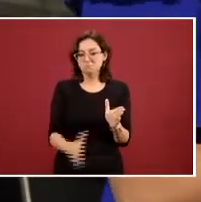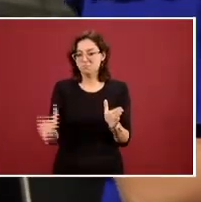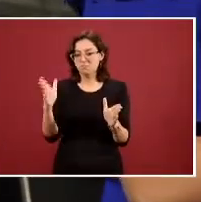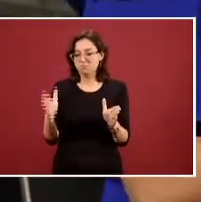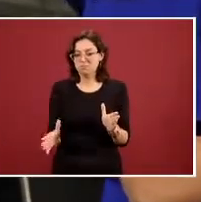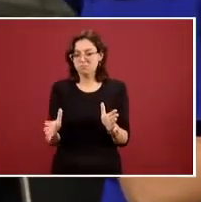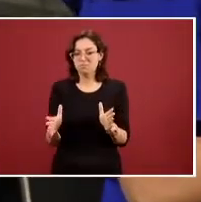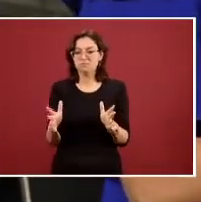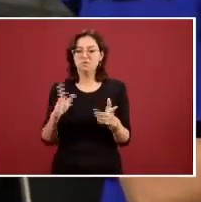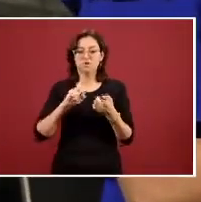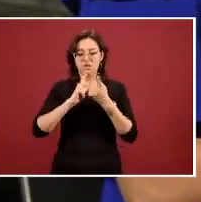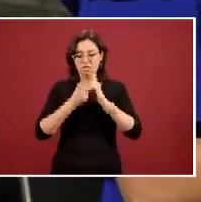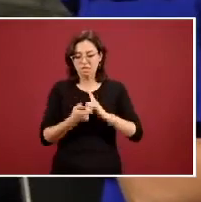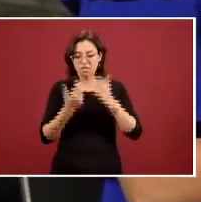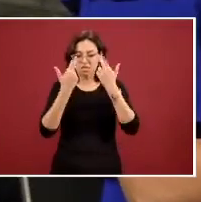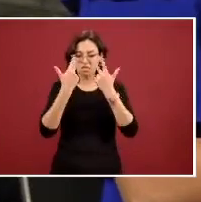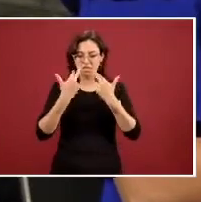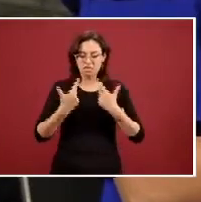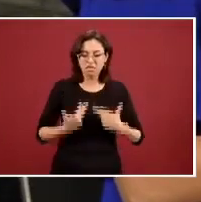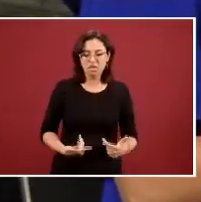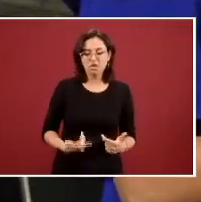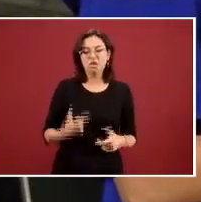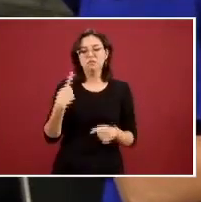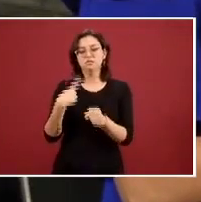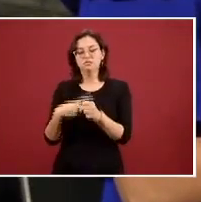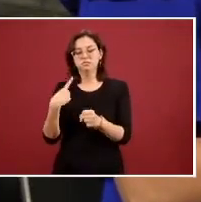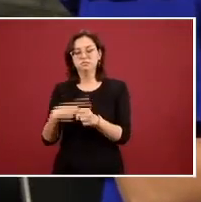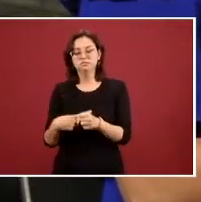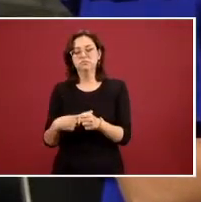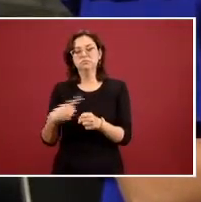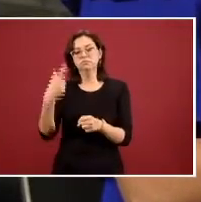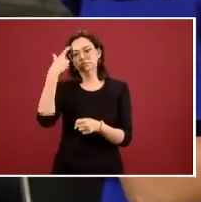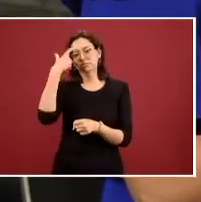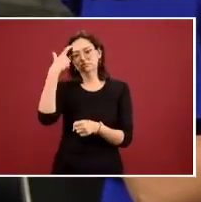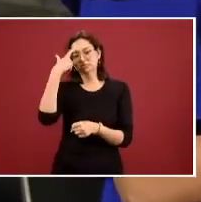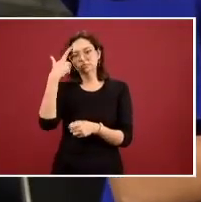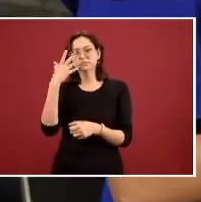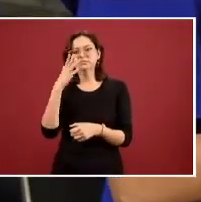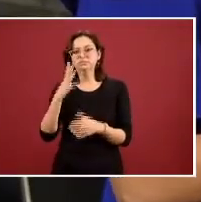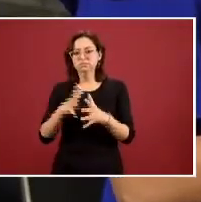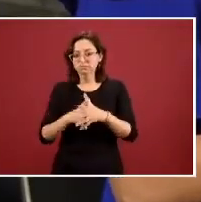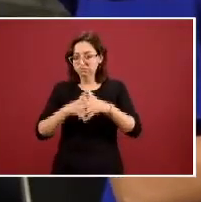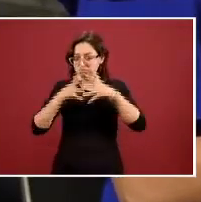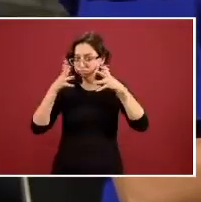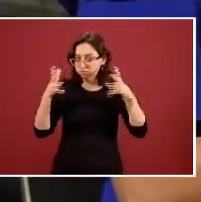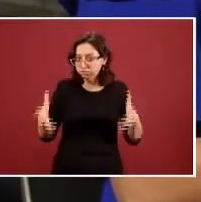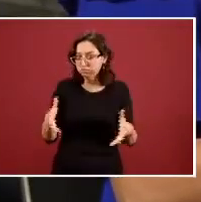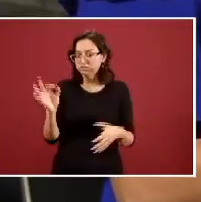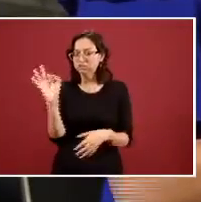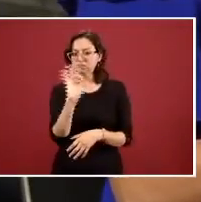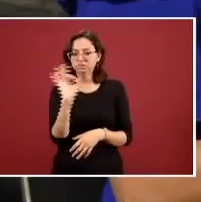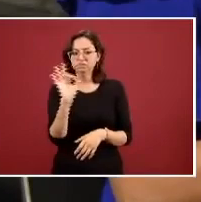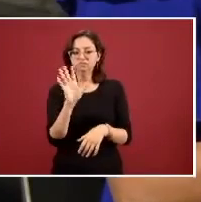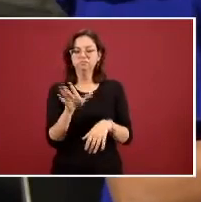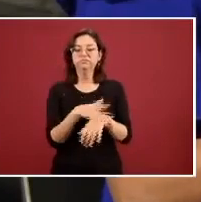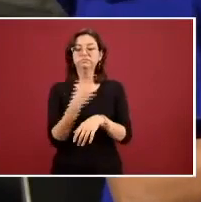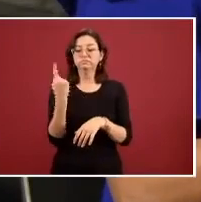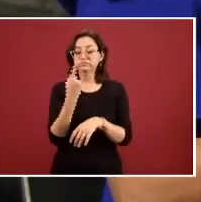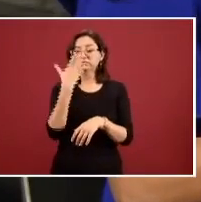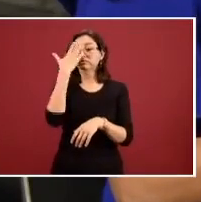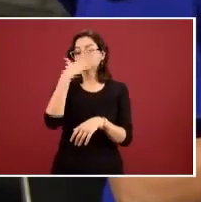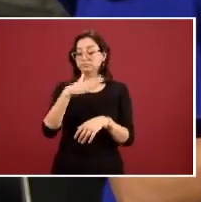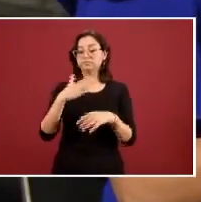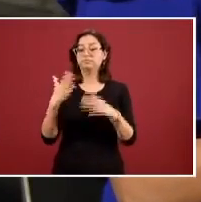tanto de depresión como de algunas enfermedades de salud mental porque sabemos que los casos por ejemplo de violencia